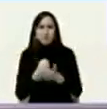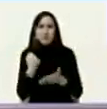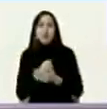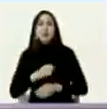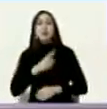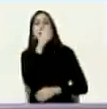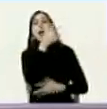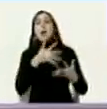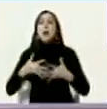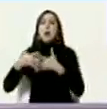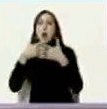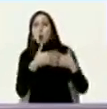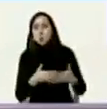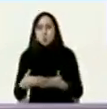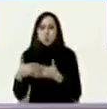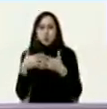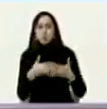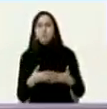Unidos y Norteamérica